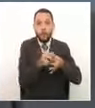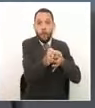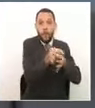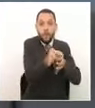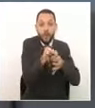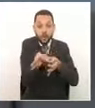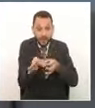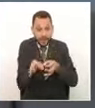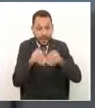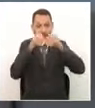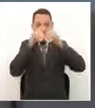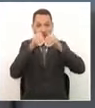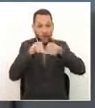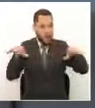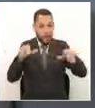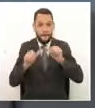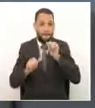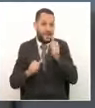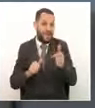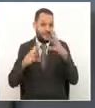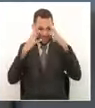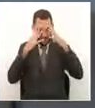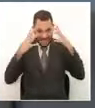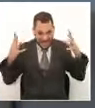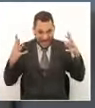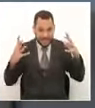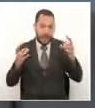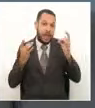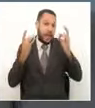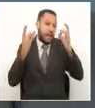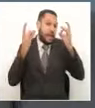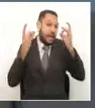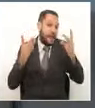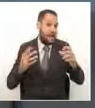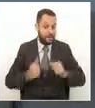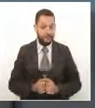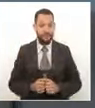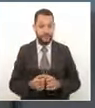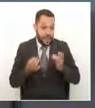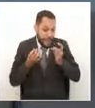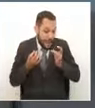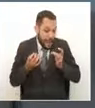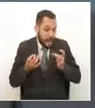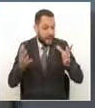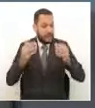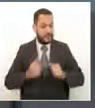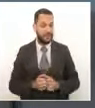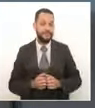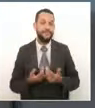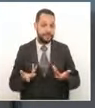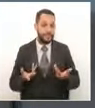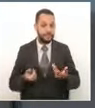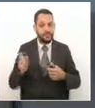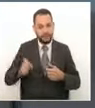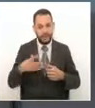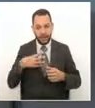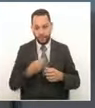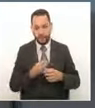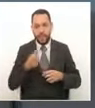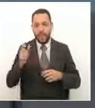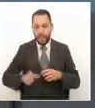esto ocurra a más escala es lo que observamos nosotros de otros de otras regiones desafortunadamente que sin